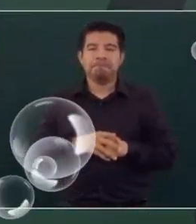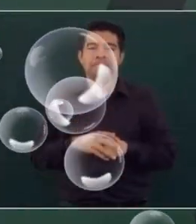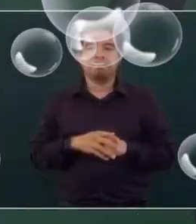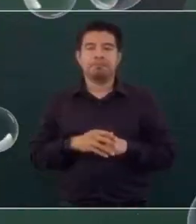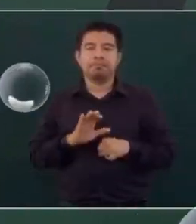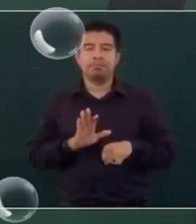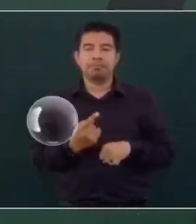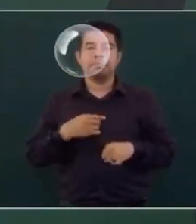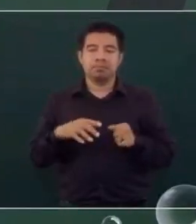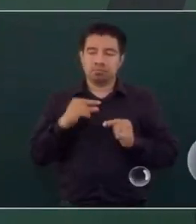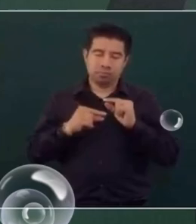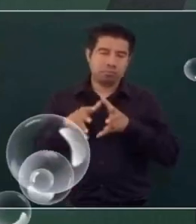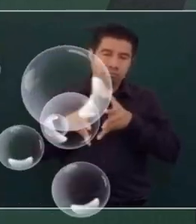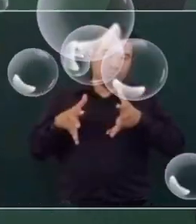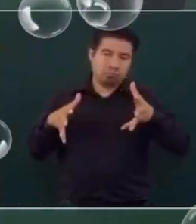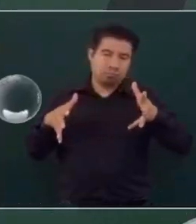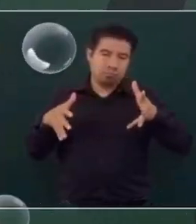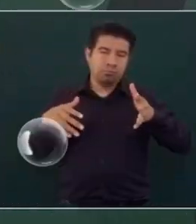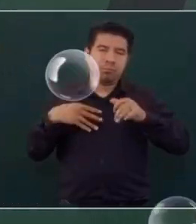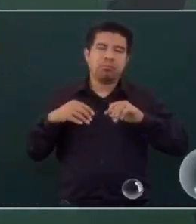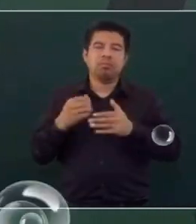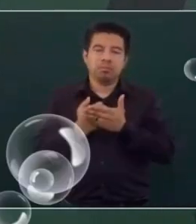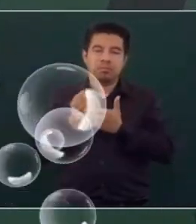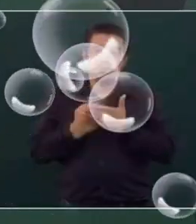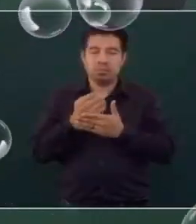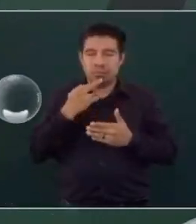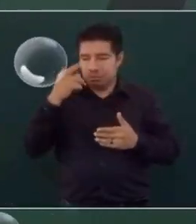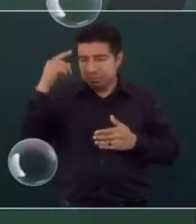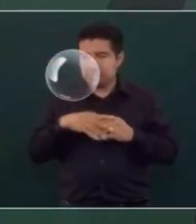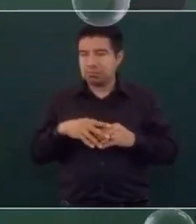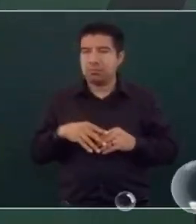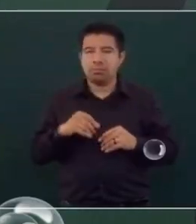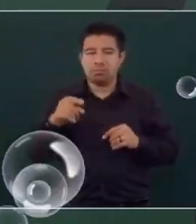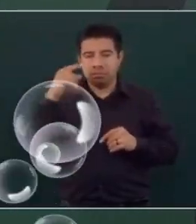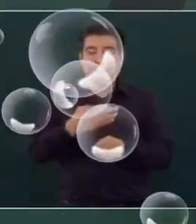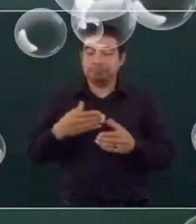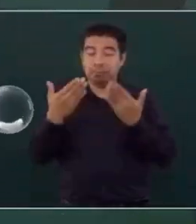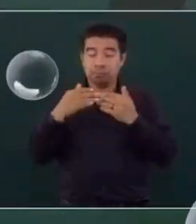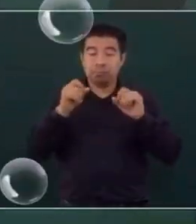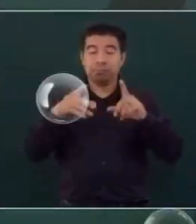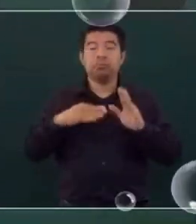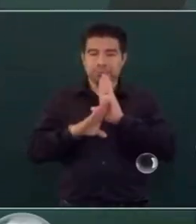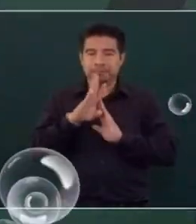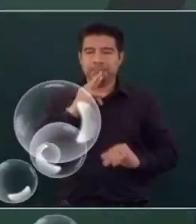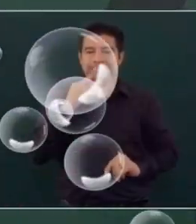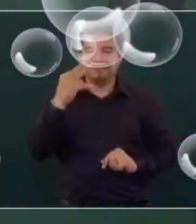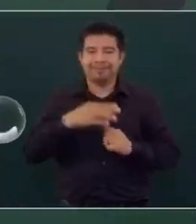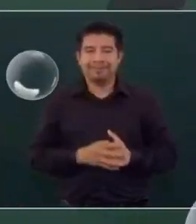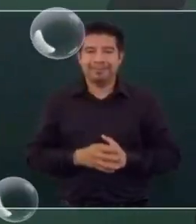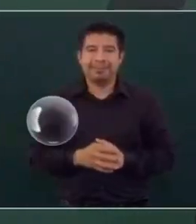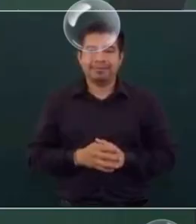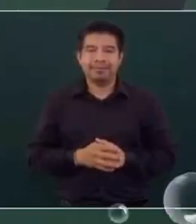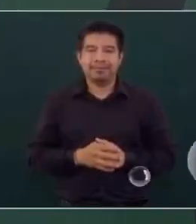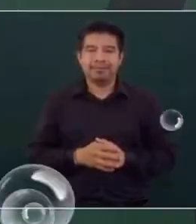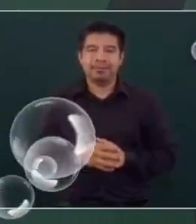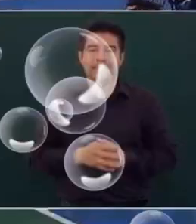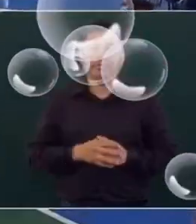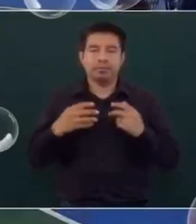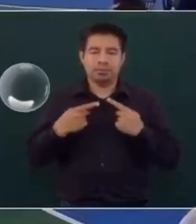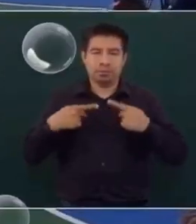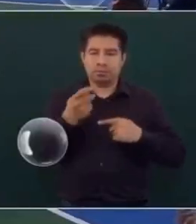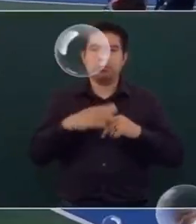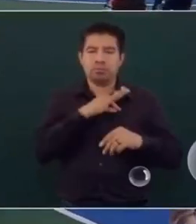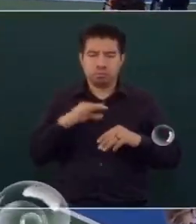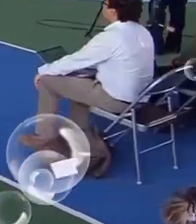está creciendo la economía. Hay capacidad de consumo, afortunadamente, en nuestro país. La gente tiene para lo